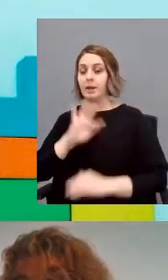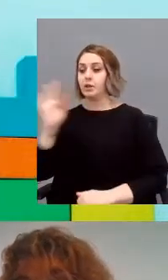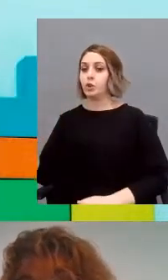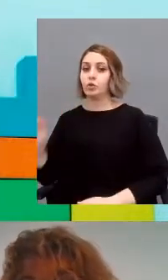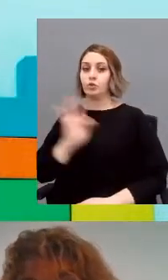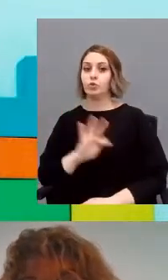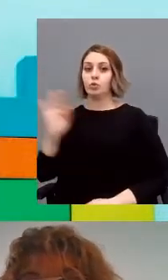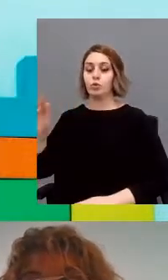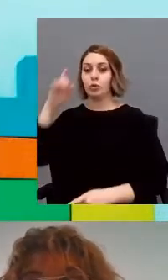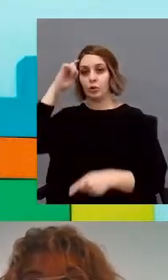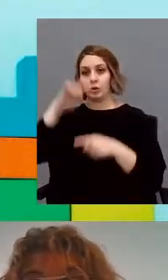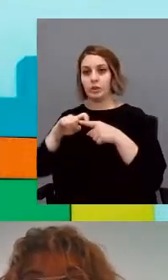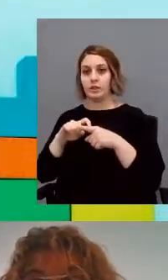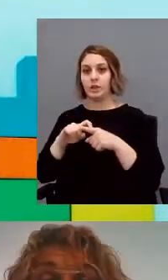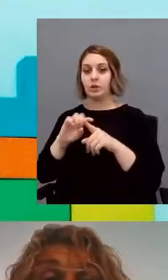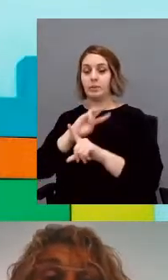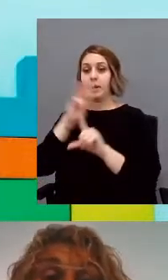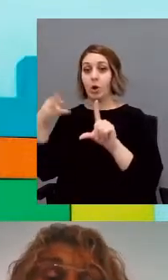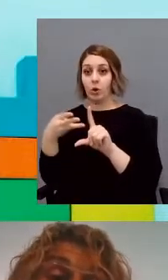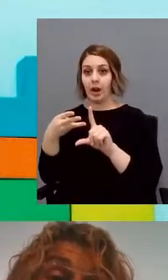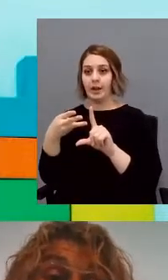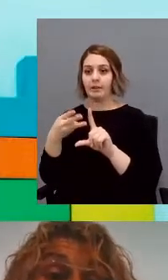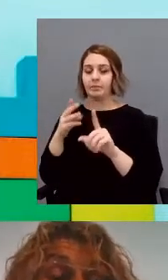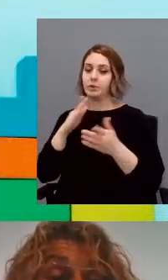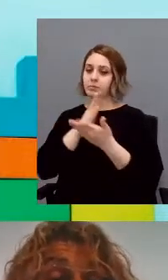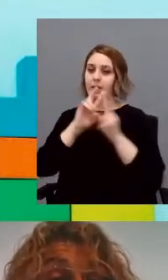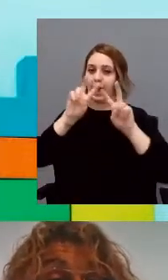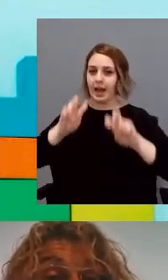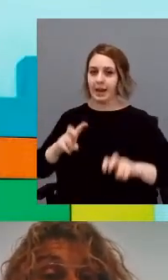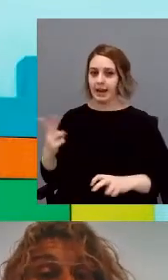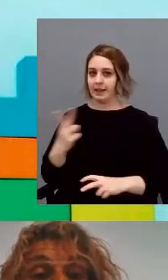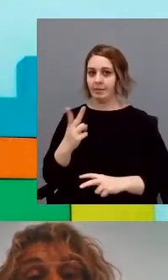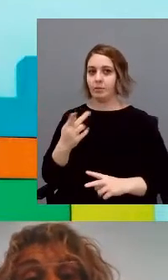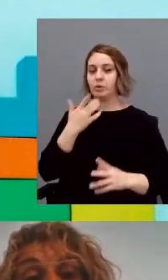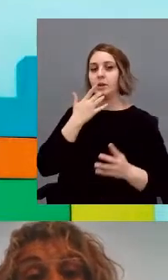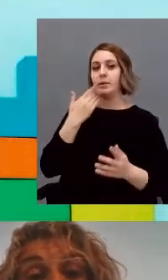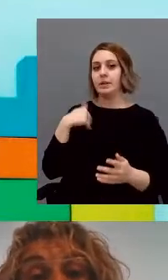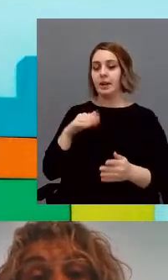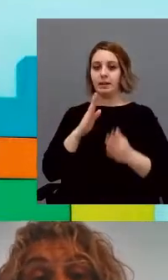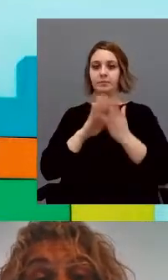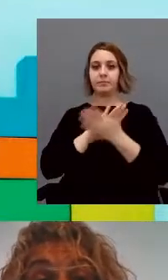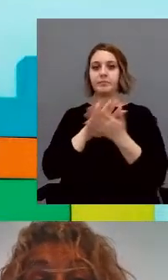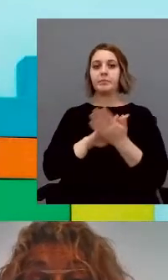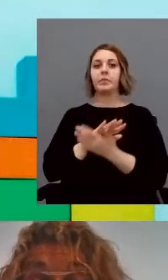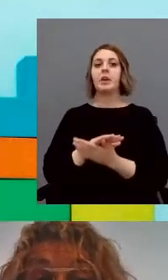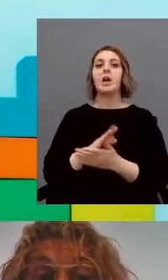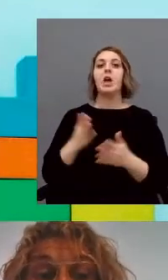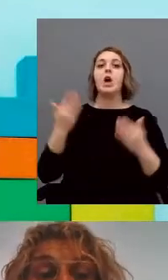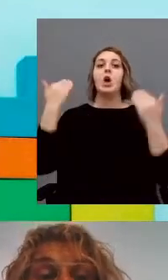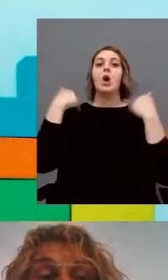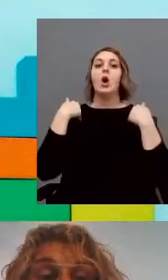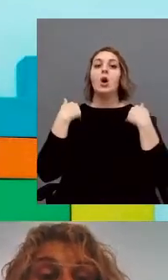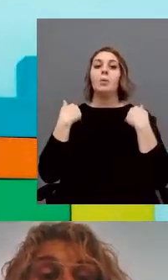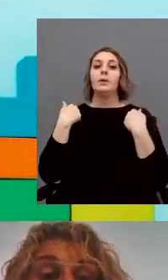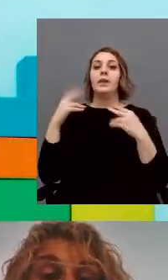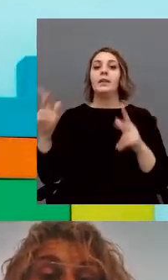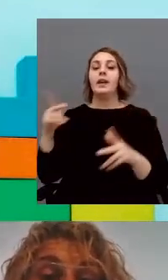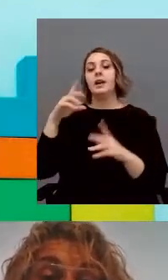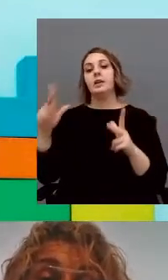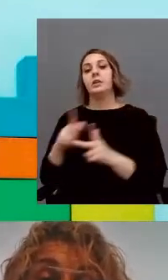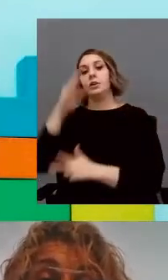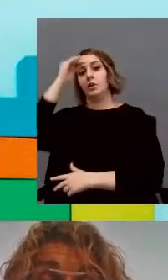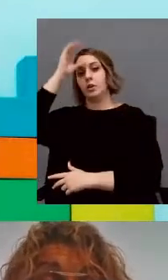durante las sesiones de psicoterapia online. Un poquito se analizó, que bueno, que ya lo he comentado, las competencias sociocognitivas del grupo con TEA,